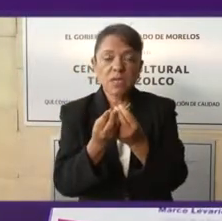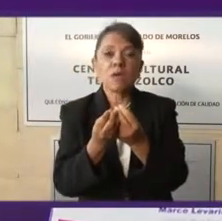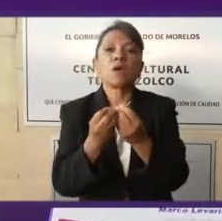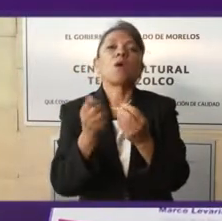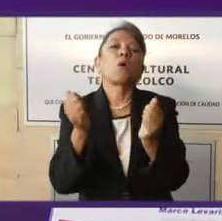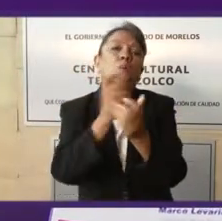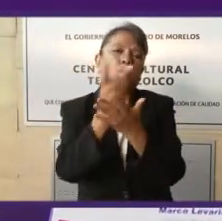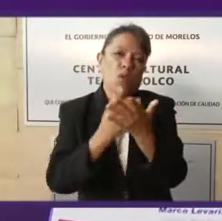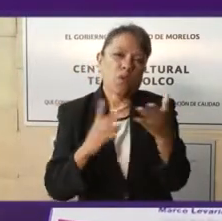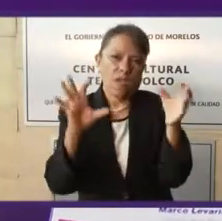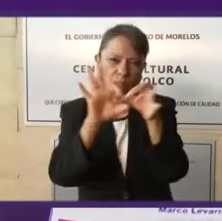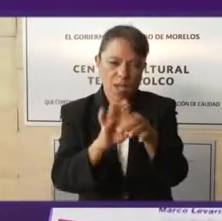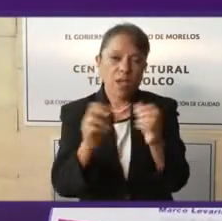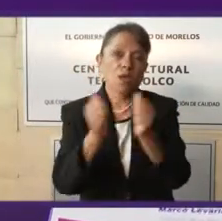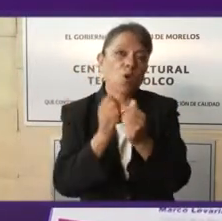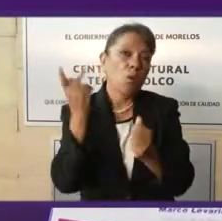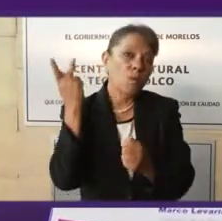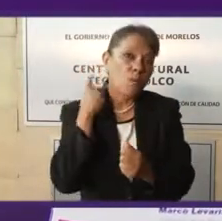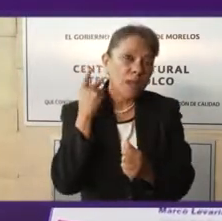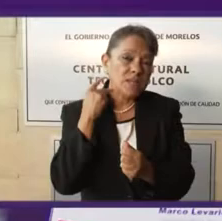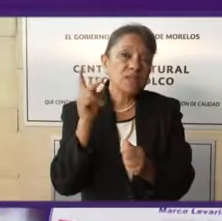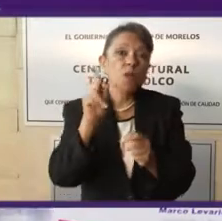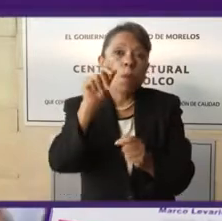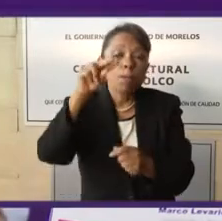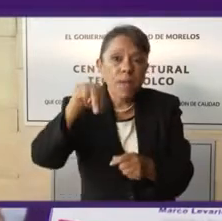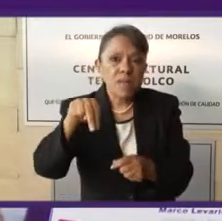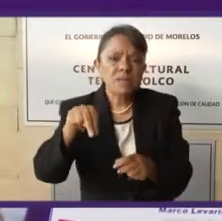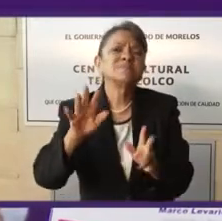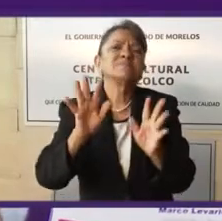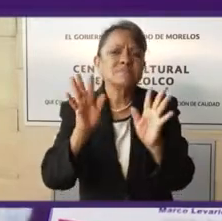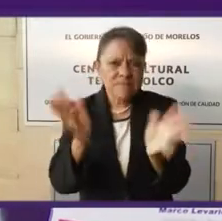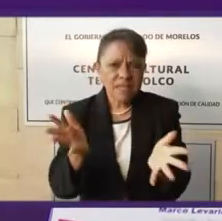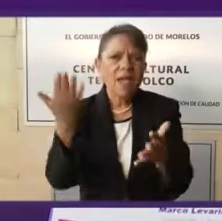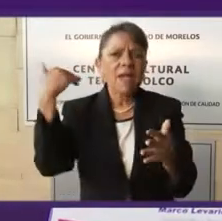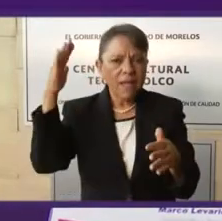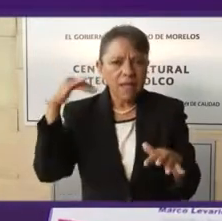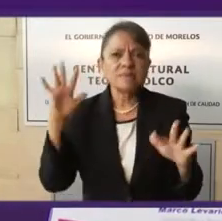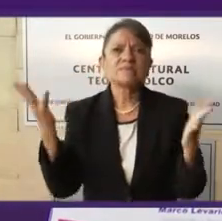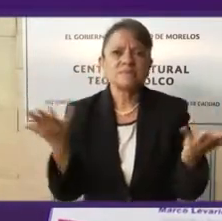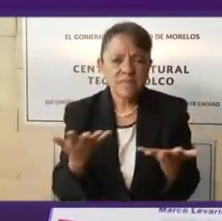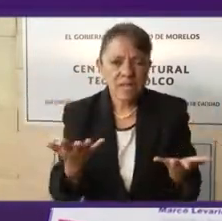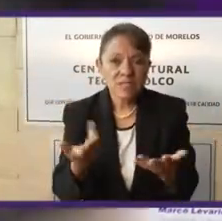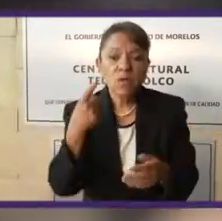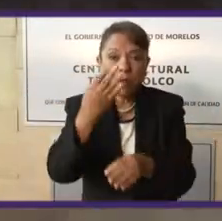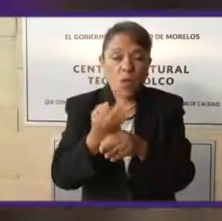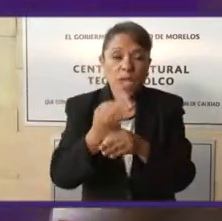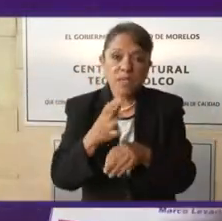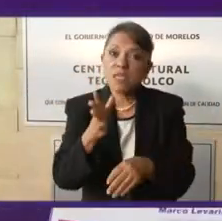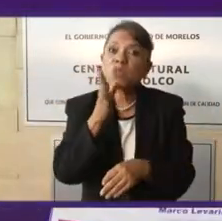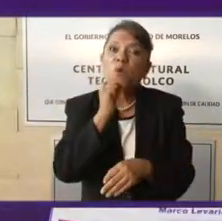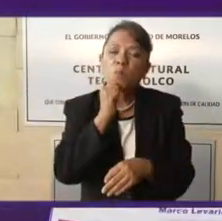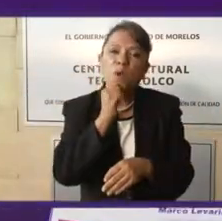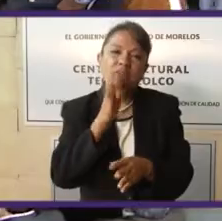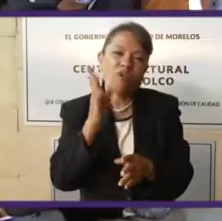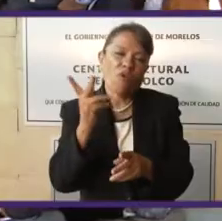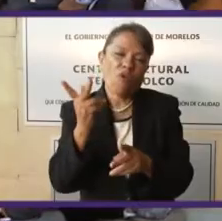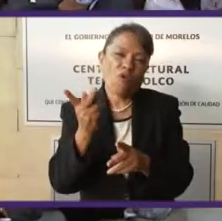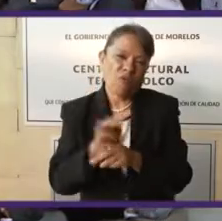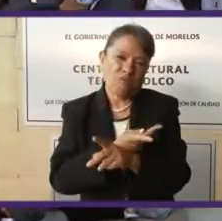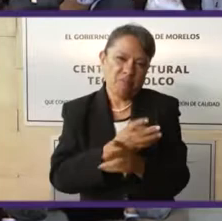otros partidos y otras fuerzas ciudadanas? Ya lo hemos hecho. Y aquí no quiero dejar pasar, porque aunque